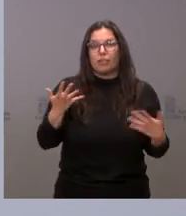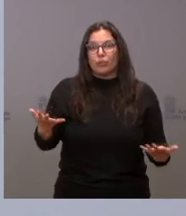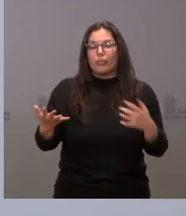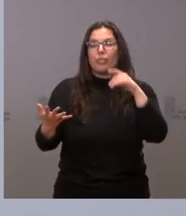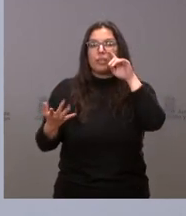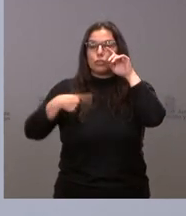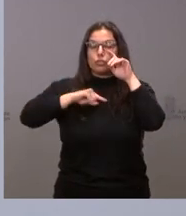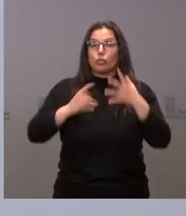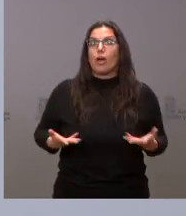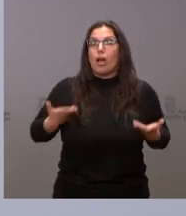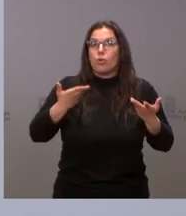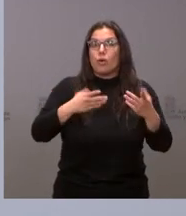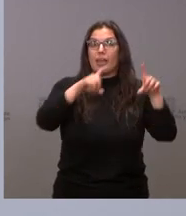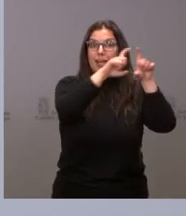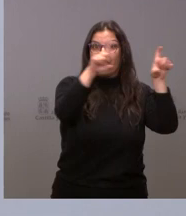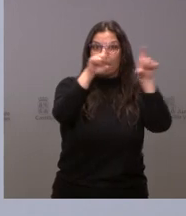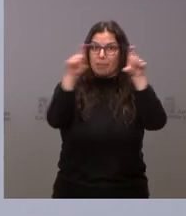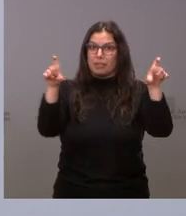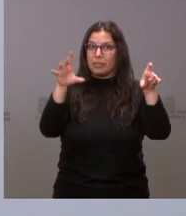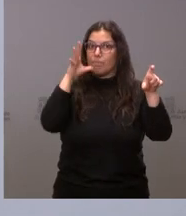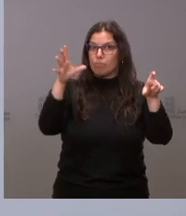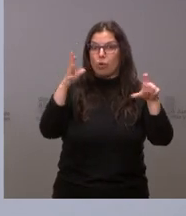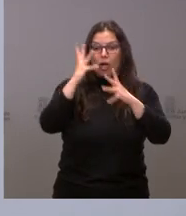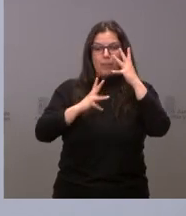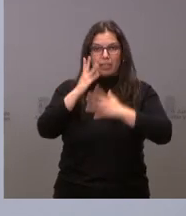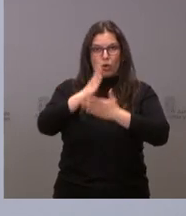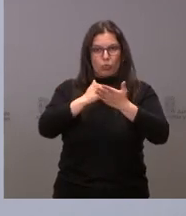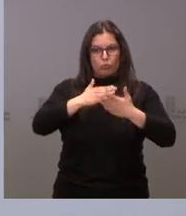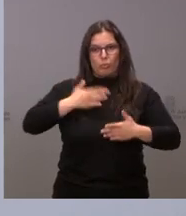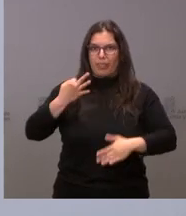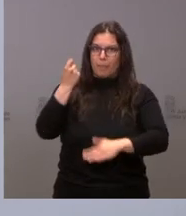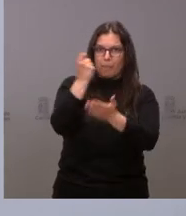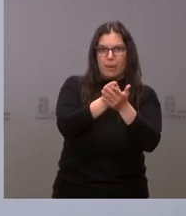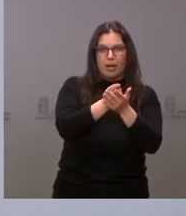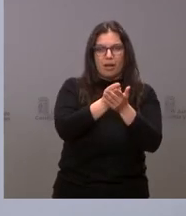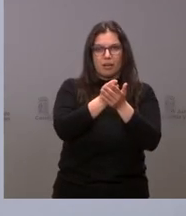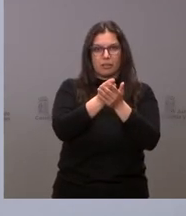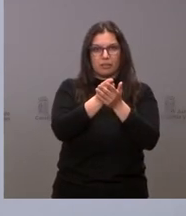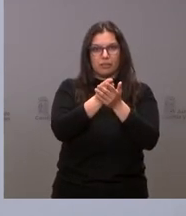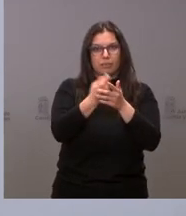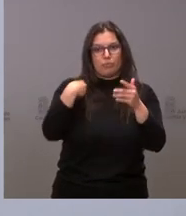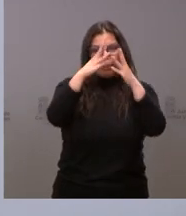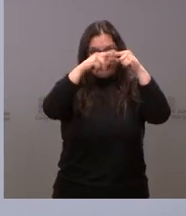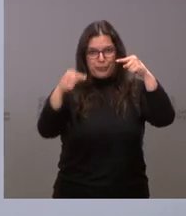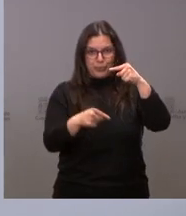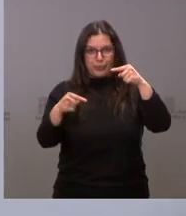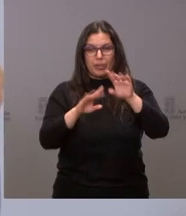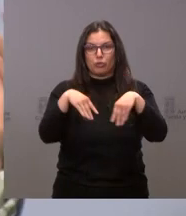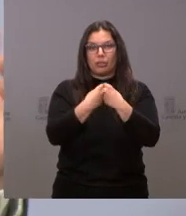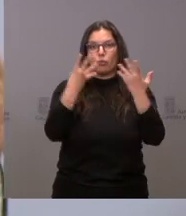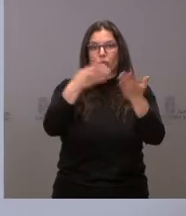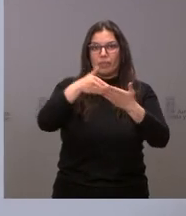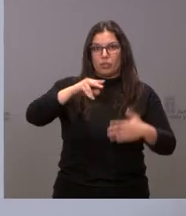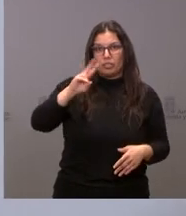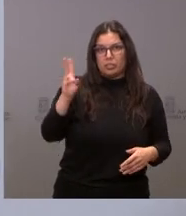ayudar a las empresas, porque es obligación de la Administración autonómica, el pago de ese déficit con 9 millones de euros,